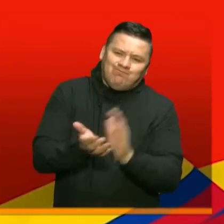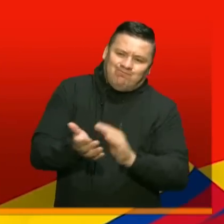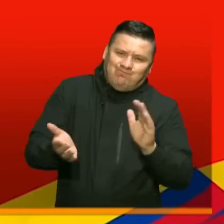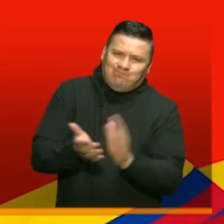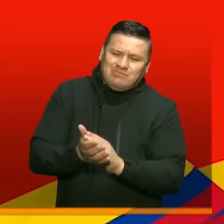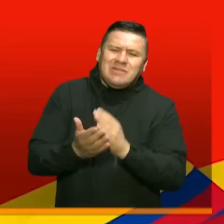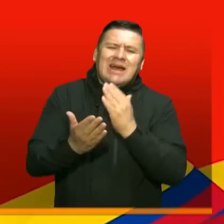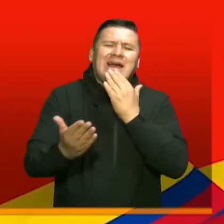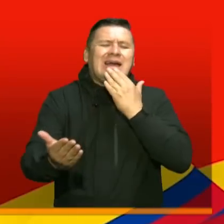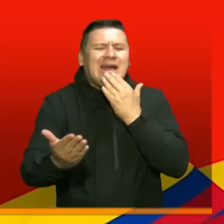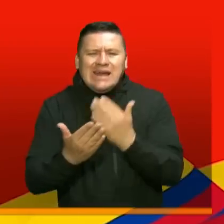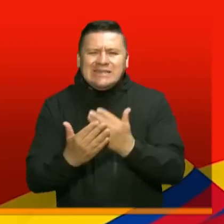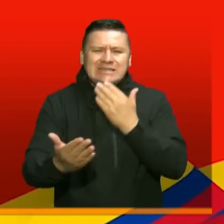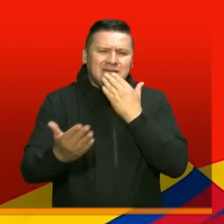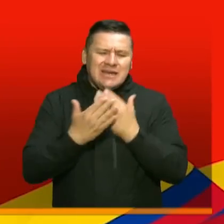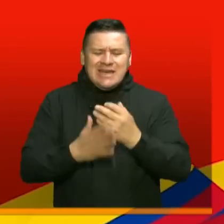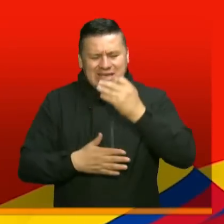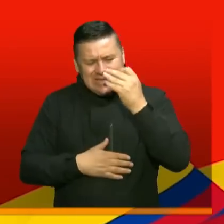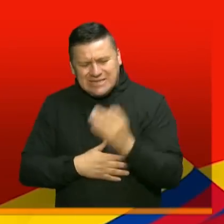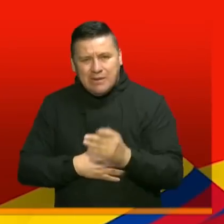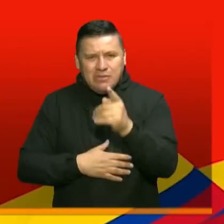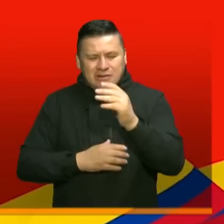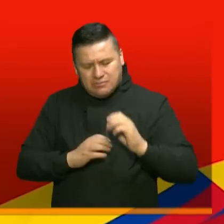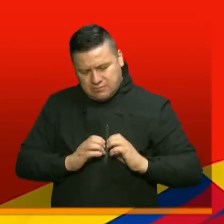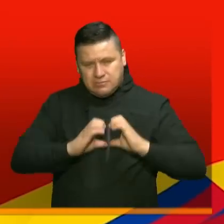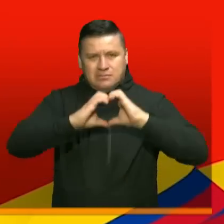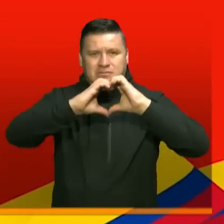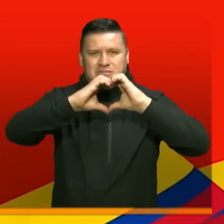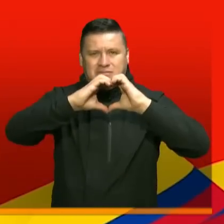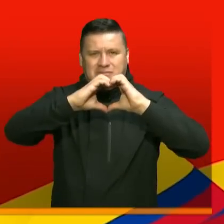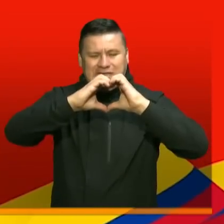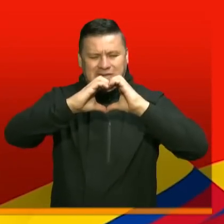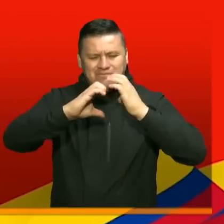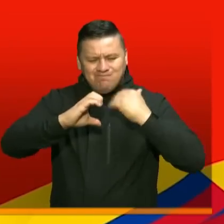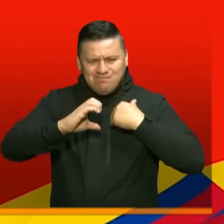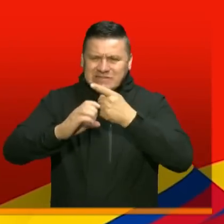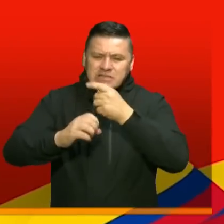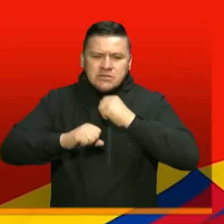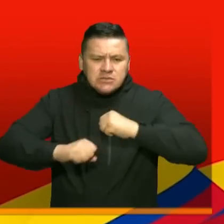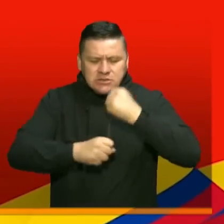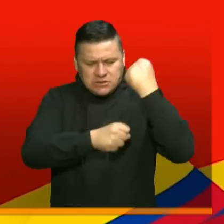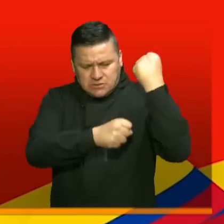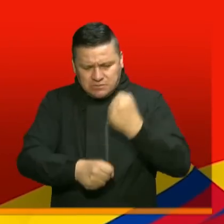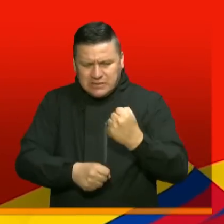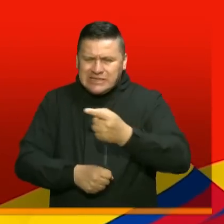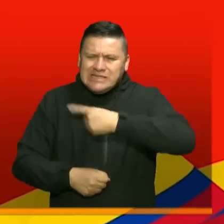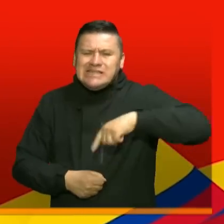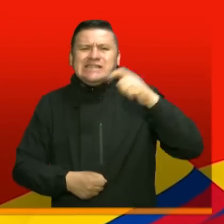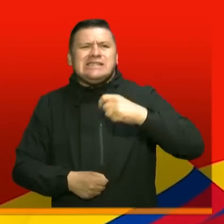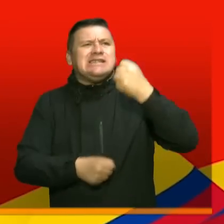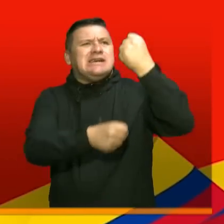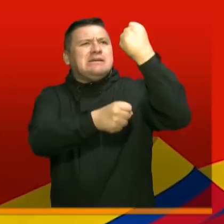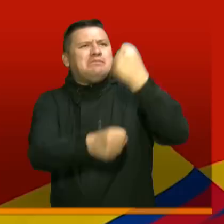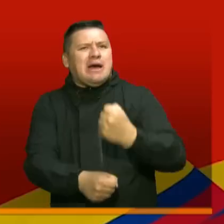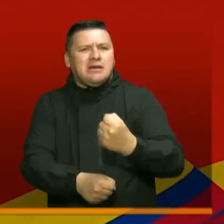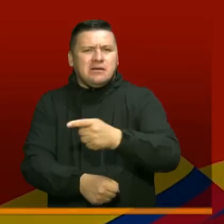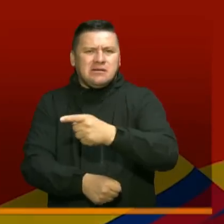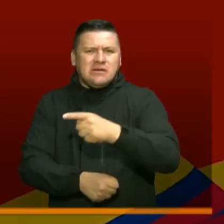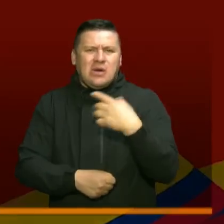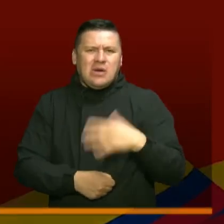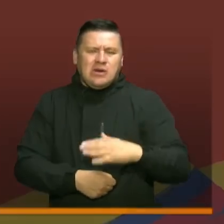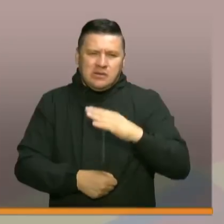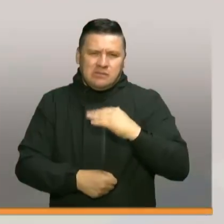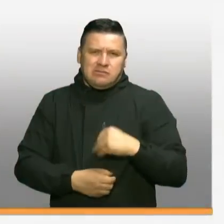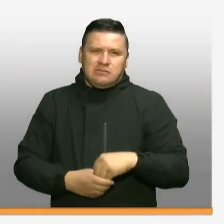Gracias. por llevar siempre en su corazón esta patria que tanto necesita de los soldados de la